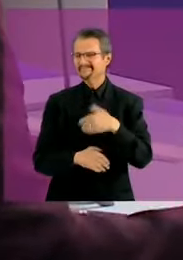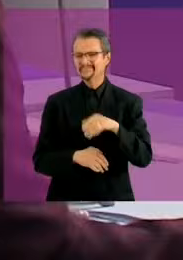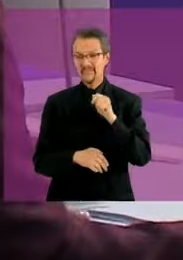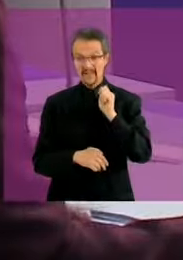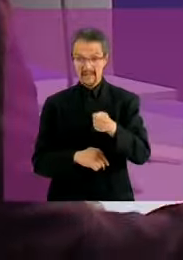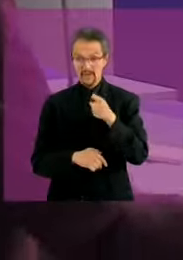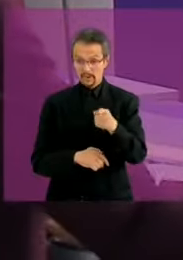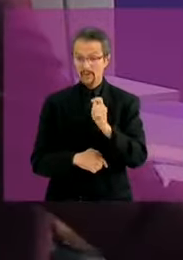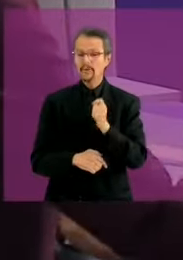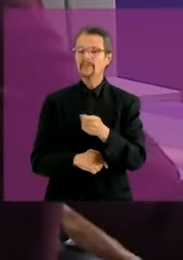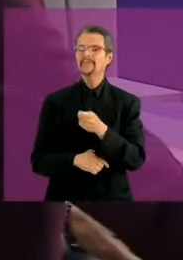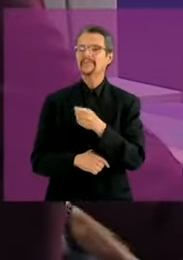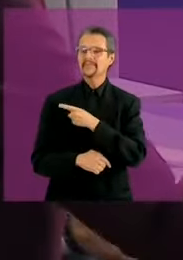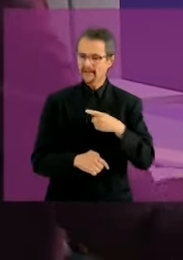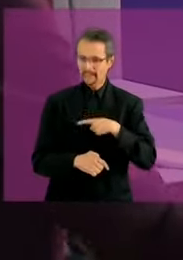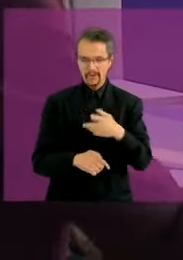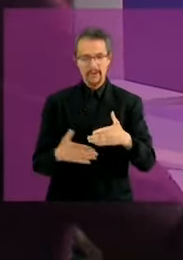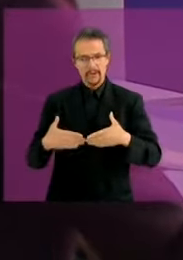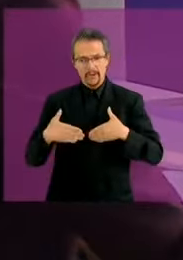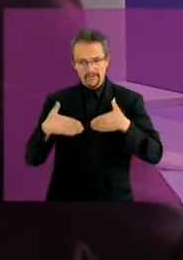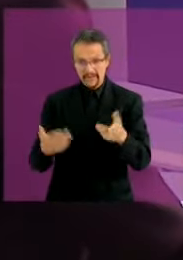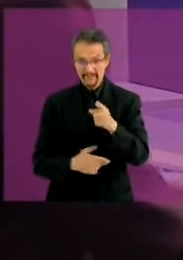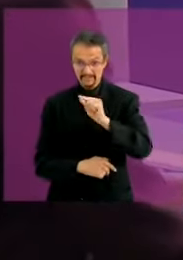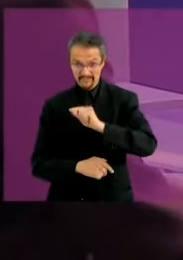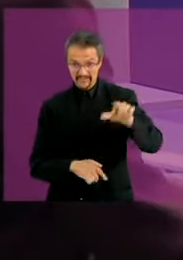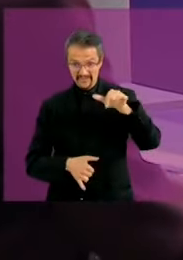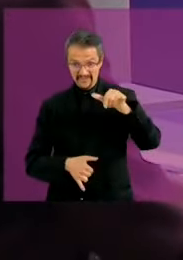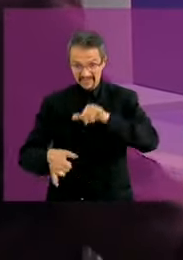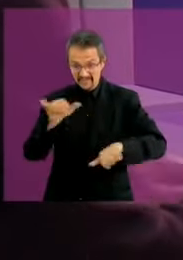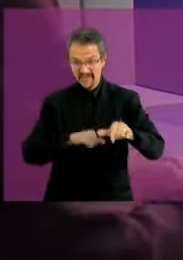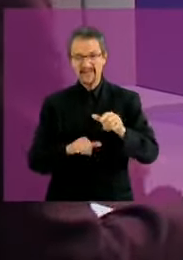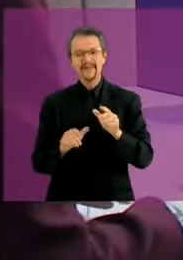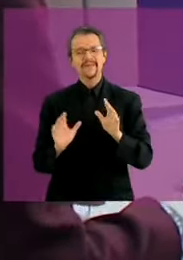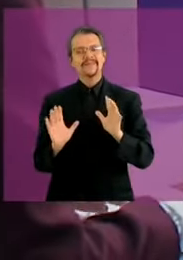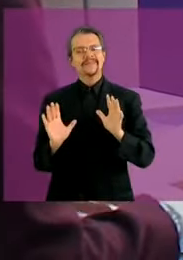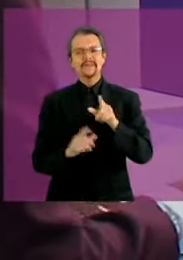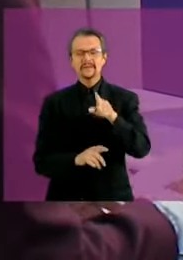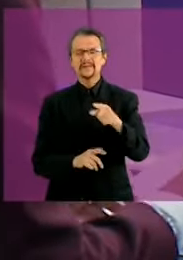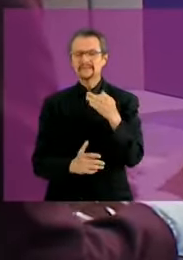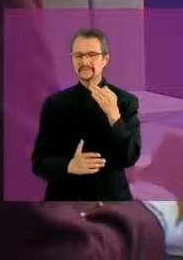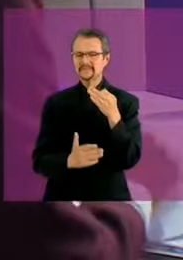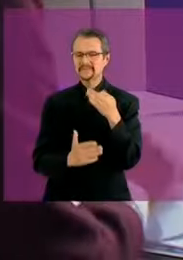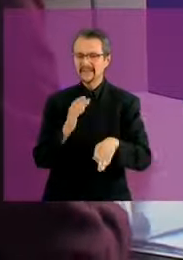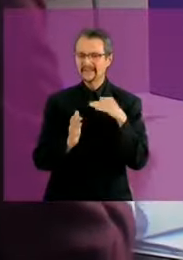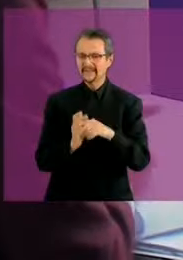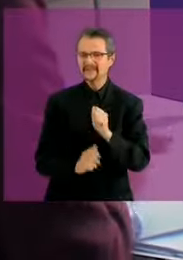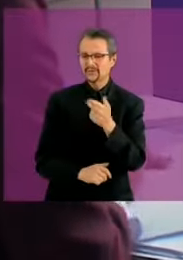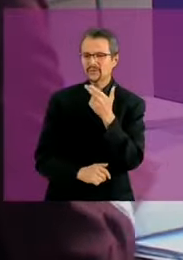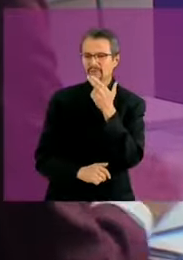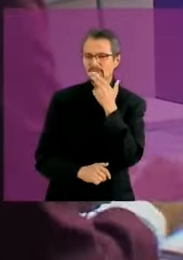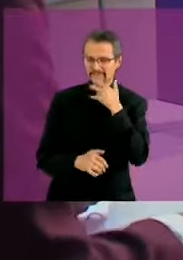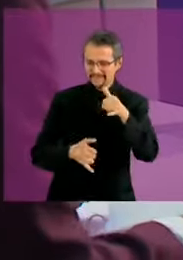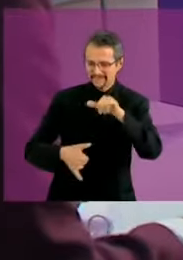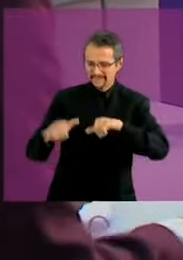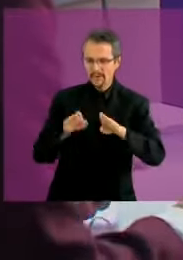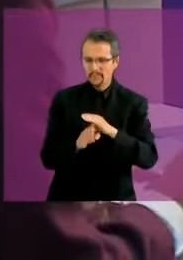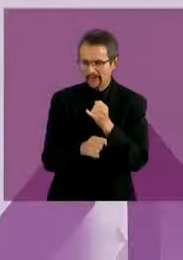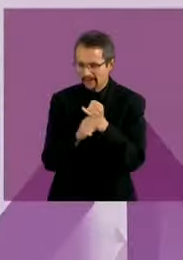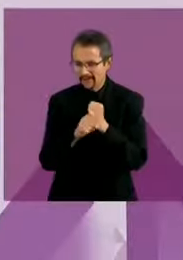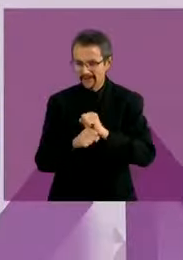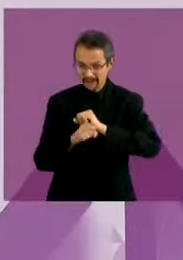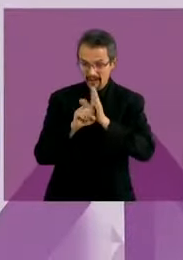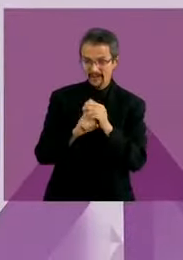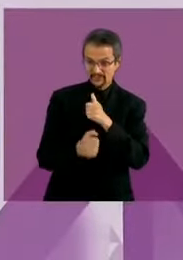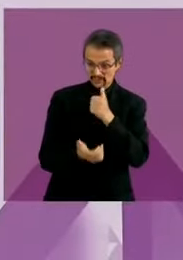importante. Como científica, que yo no sé por qué no te atreviste a aplicar la ciencia durante la pandemia, la Ciudad de México